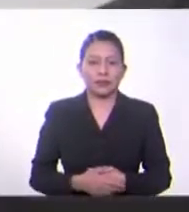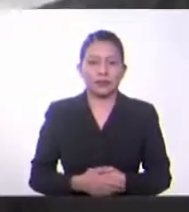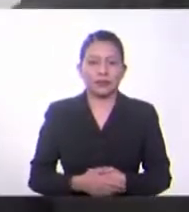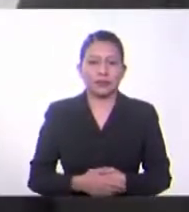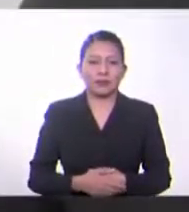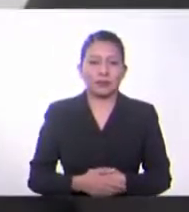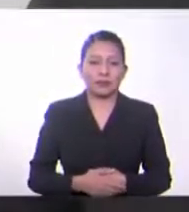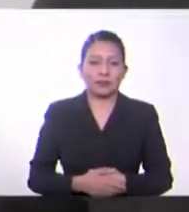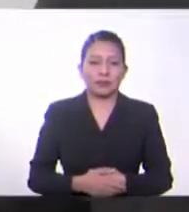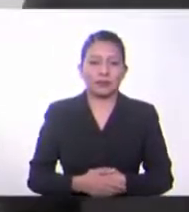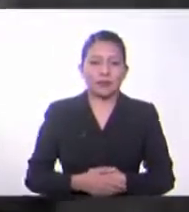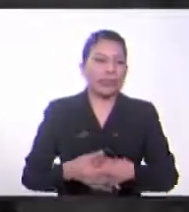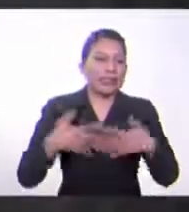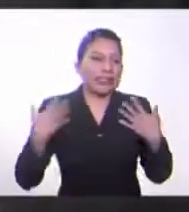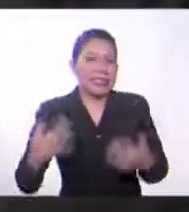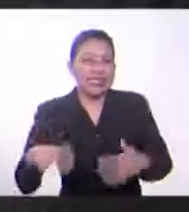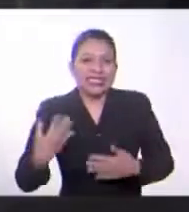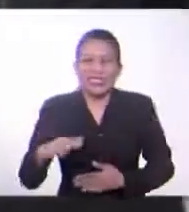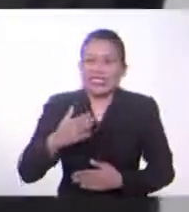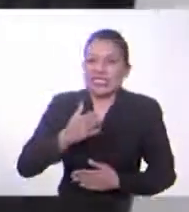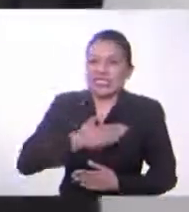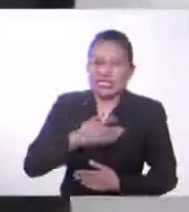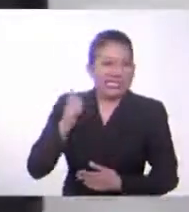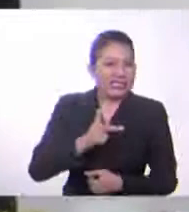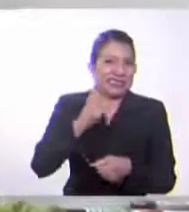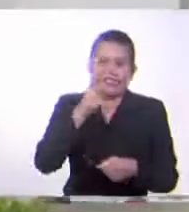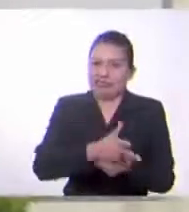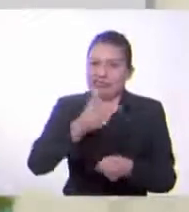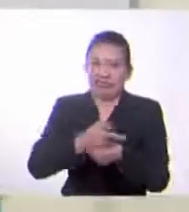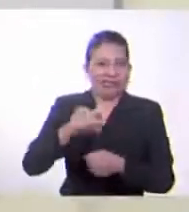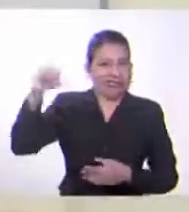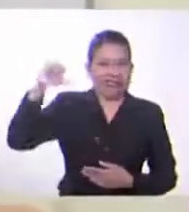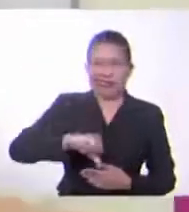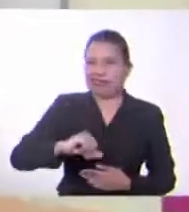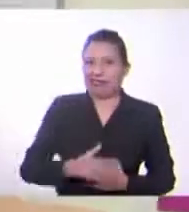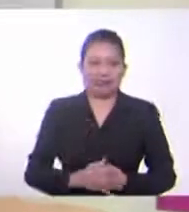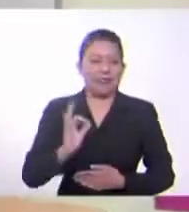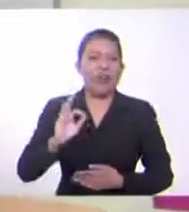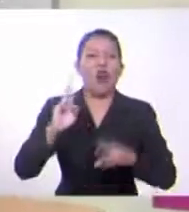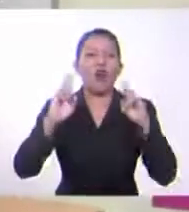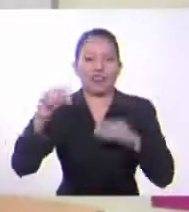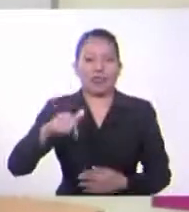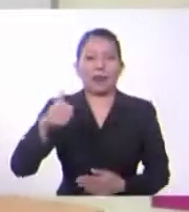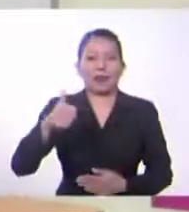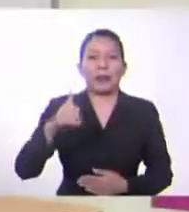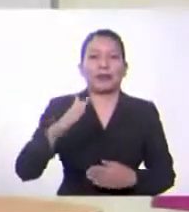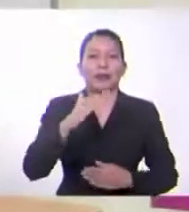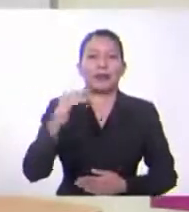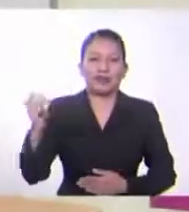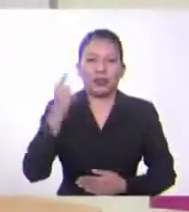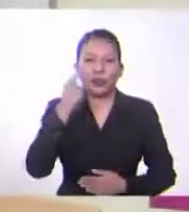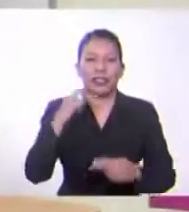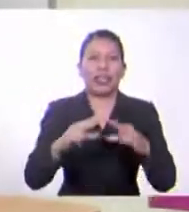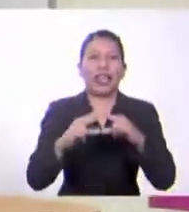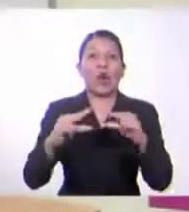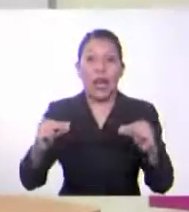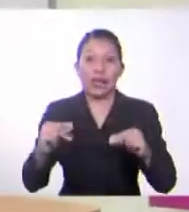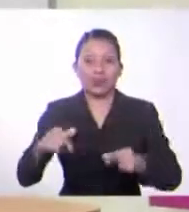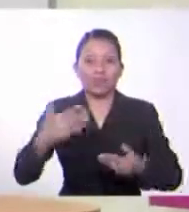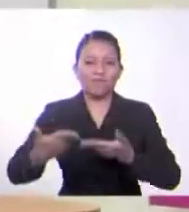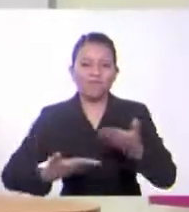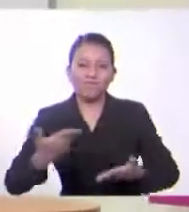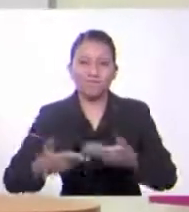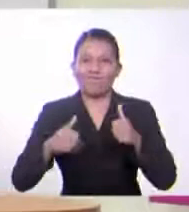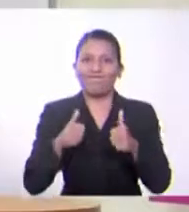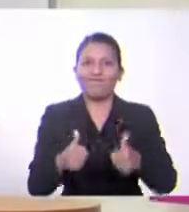No es que para ser sincero, como que no me fue bien en Guatemala. Bueno, pero, primero digo, me va a salir todo bien en Nicaragua. Yo sé que esta venta, hoy sí la